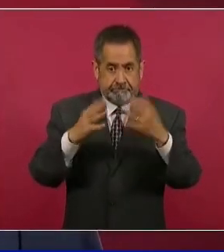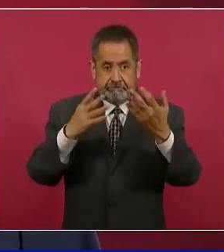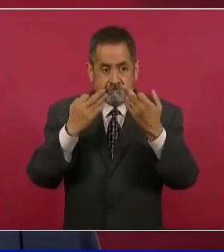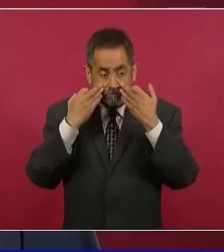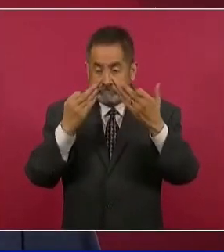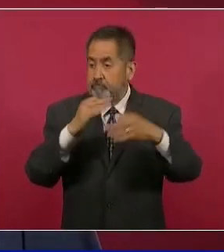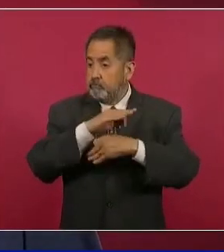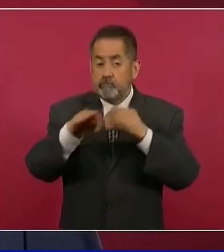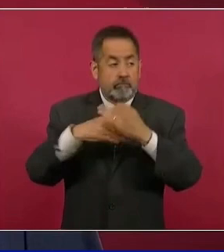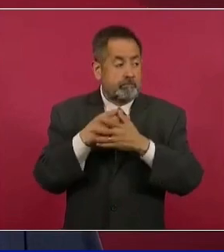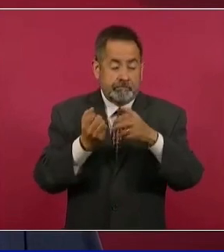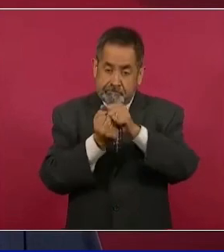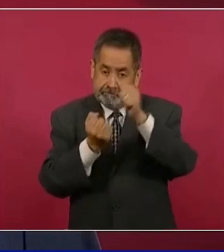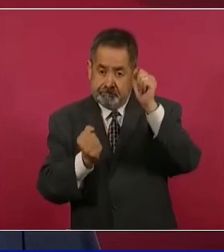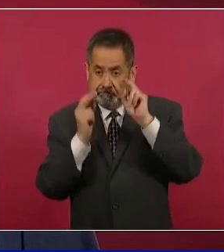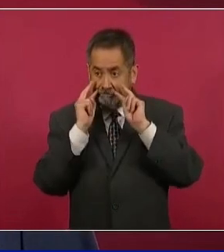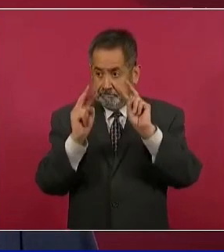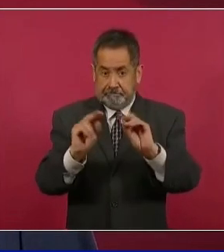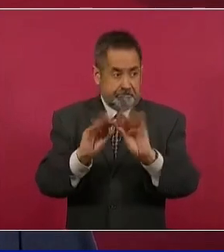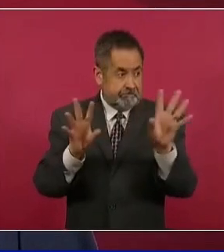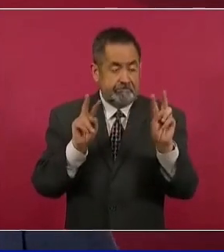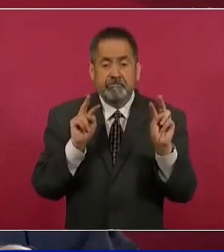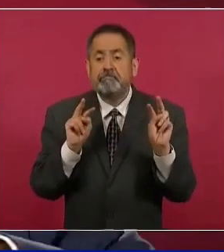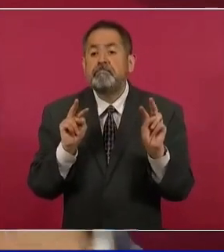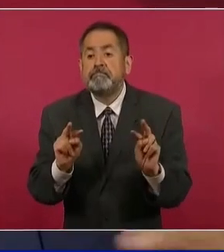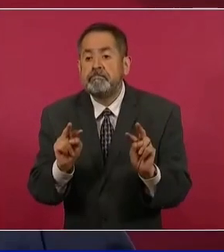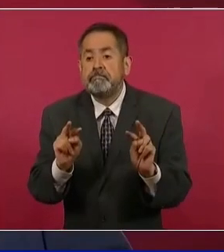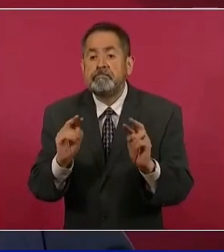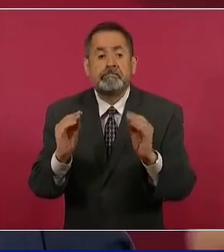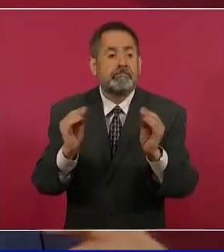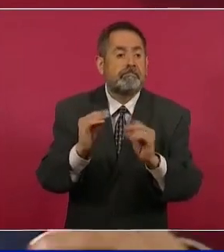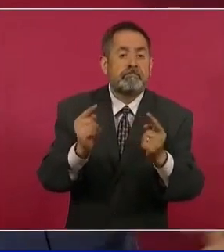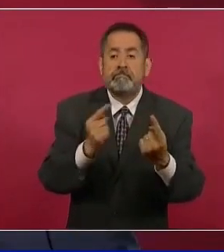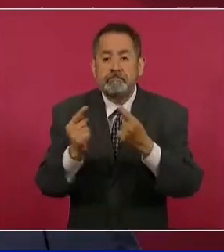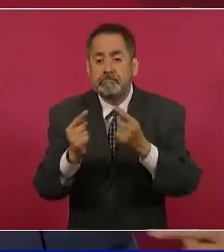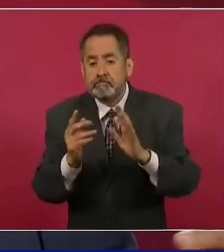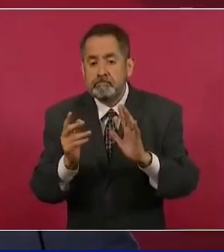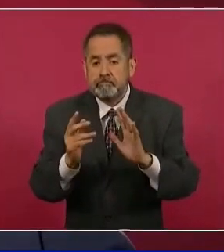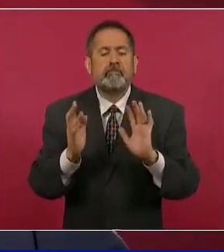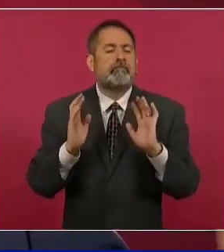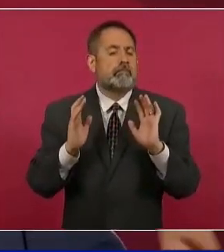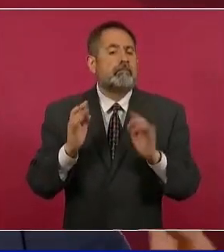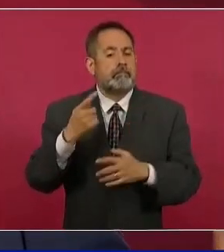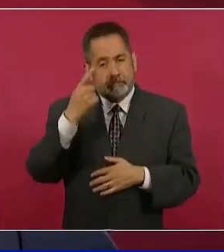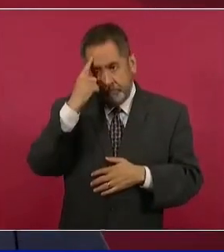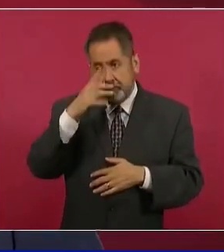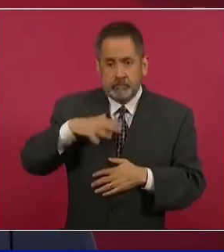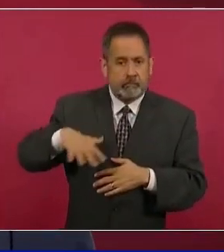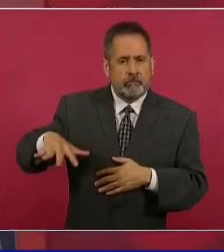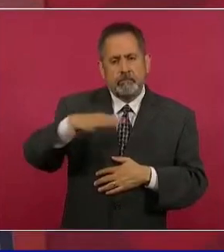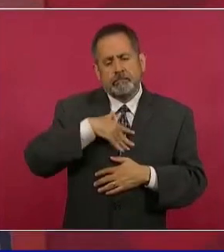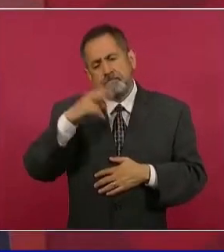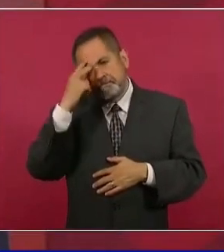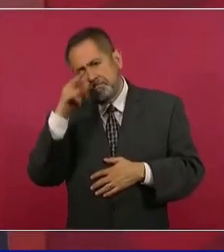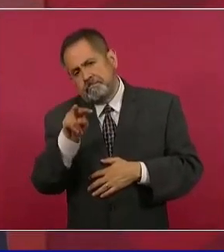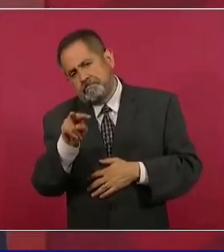para que todos los mexicanos nos enteremos